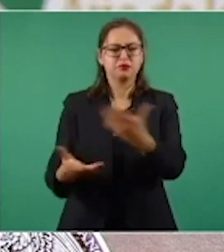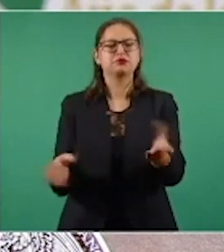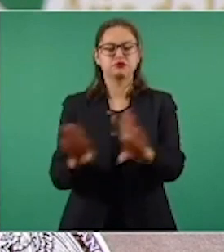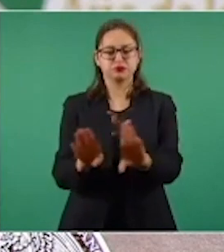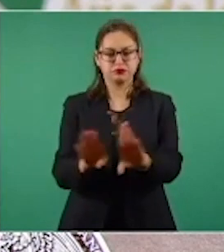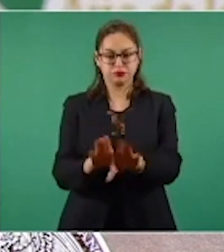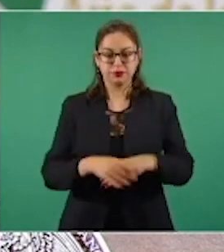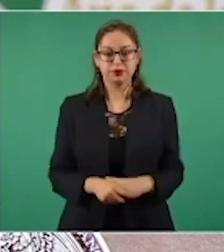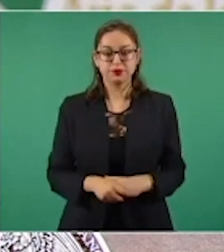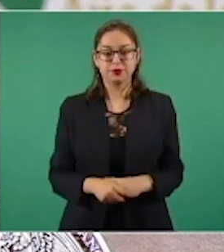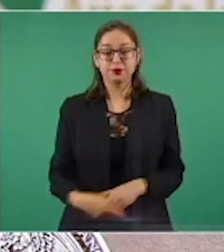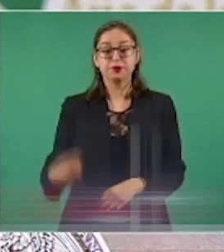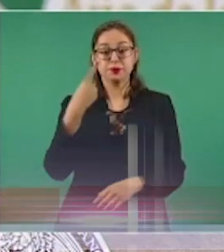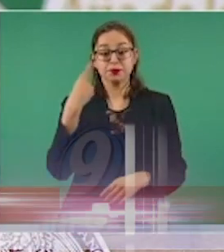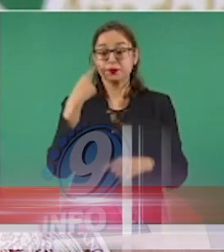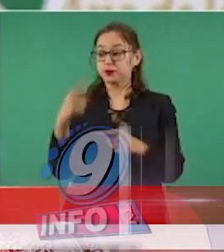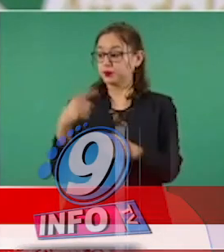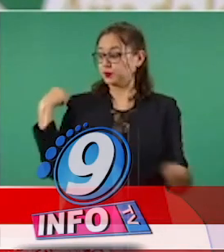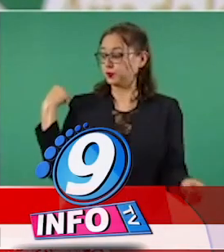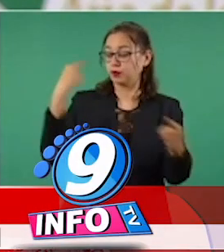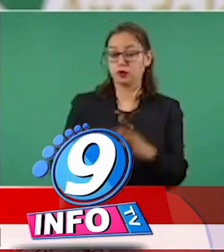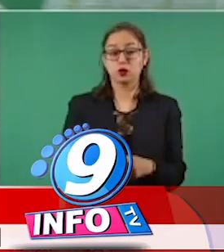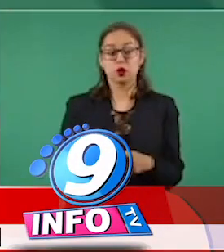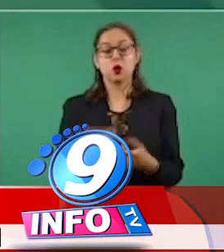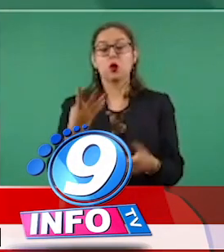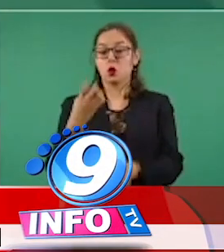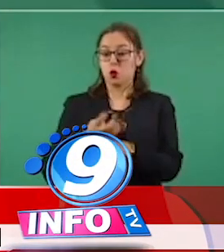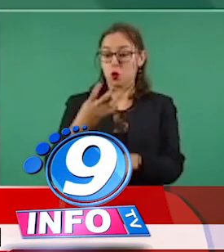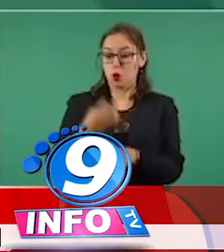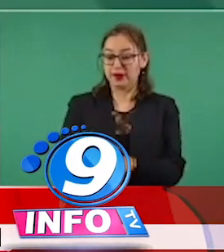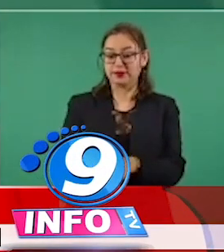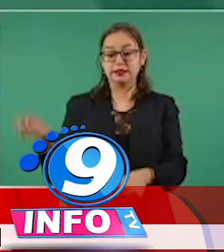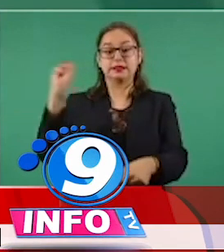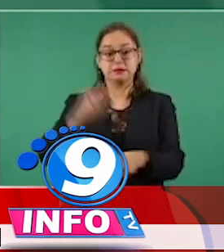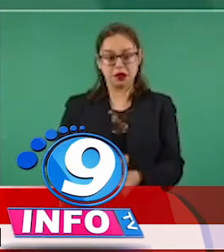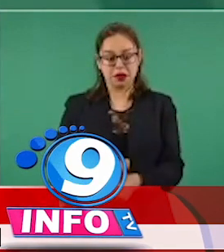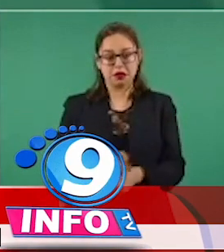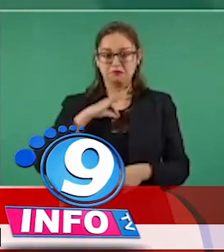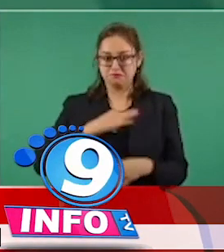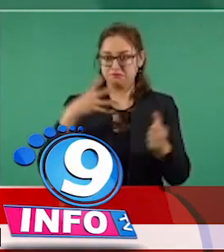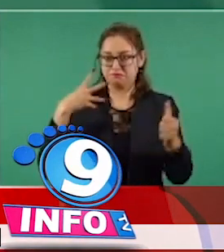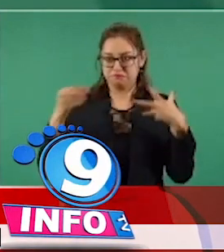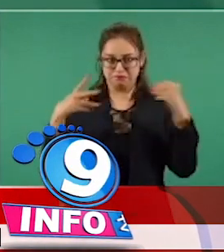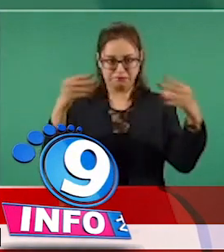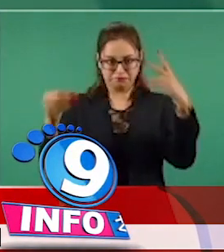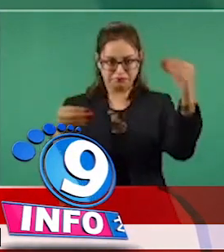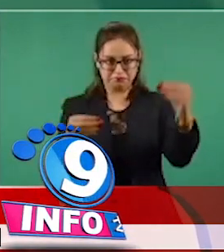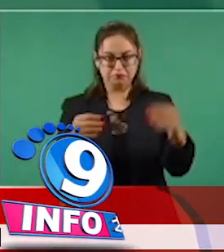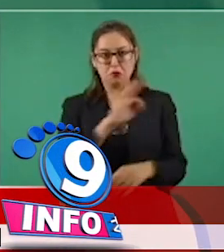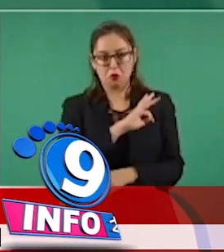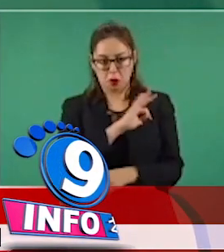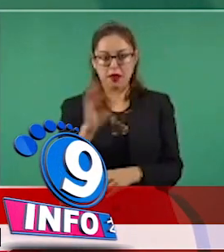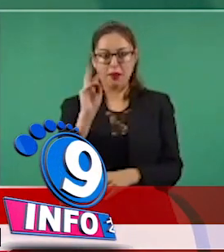cuarta semana consecutiva se mantiene y se acelera la reducción de casos estimados en nuestro país, esto es lo